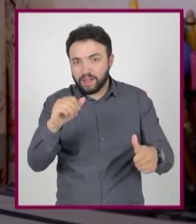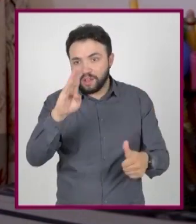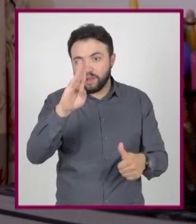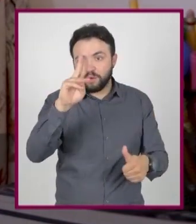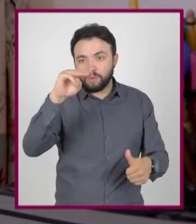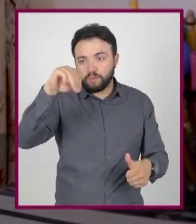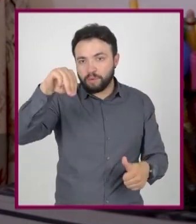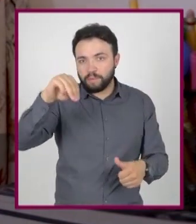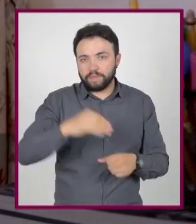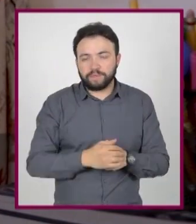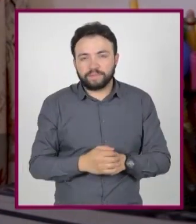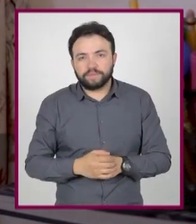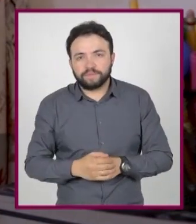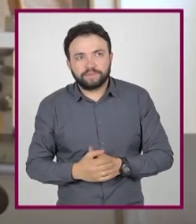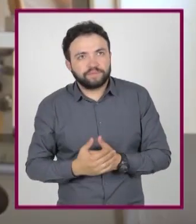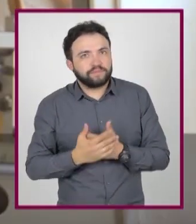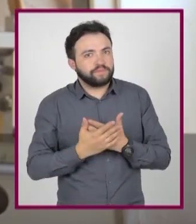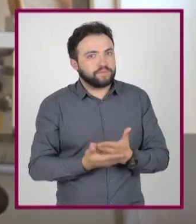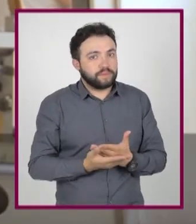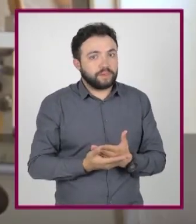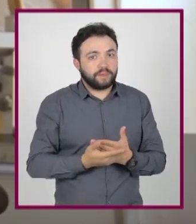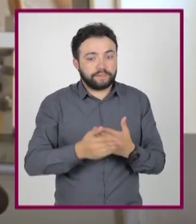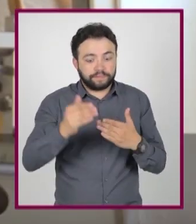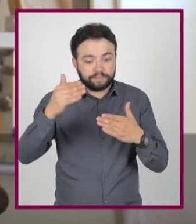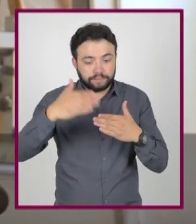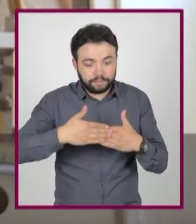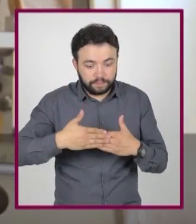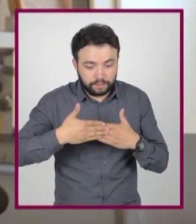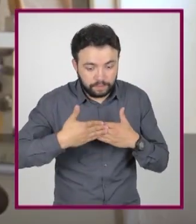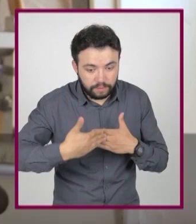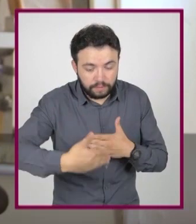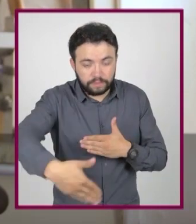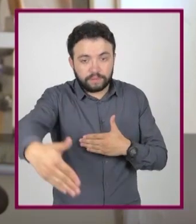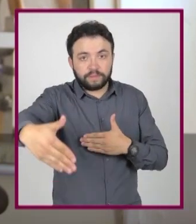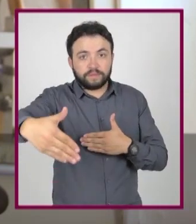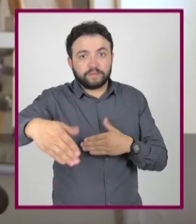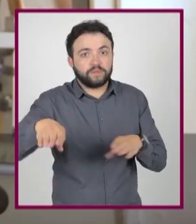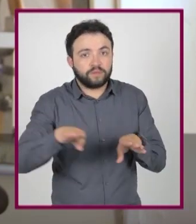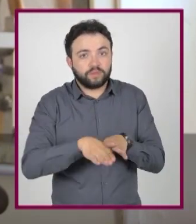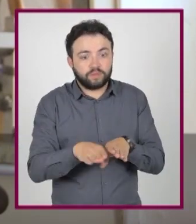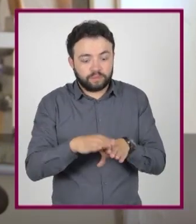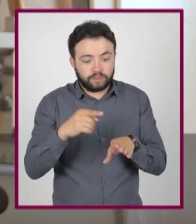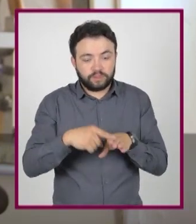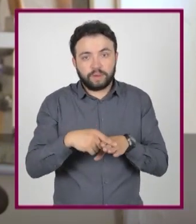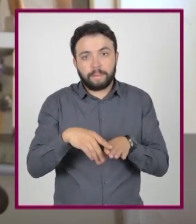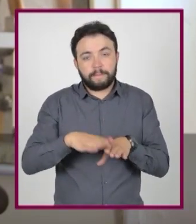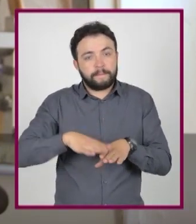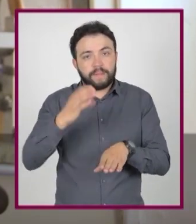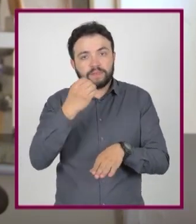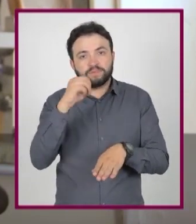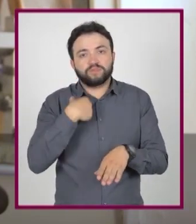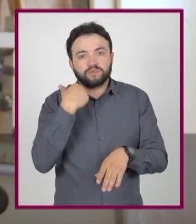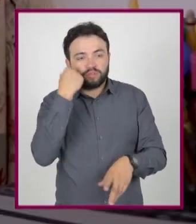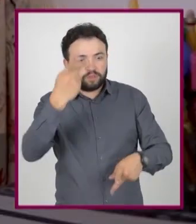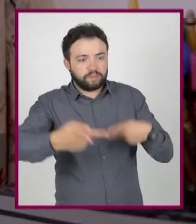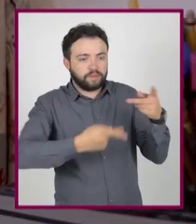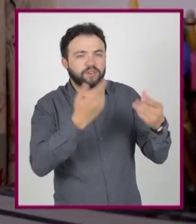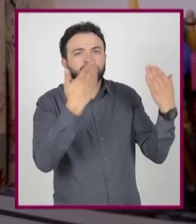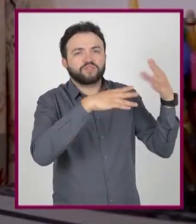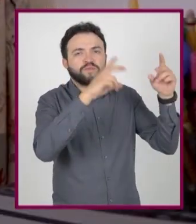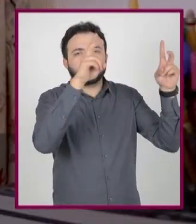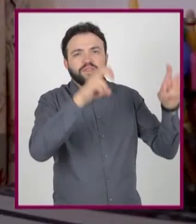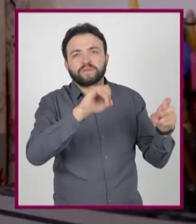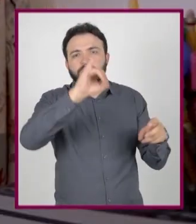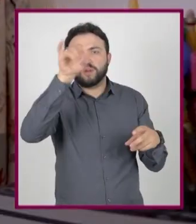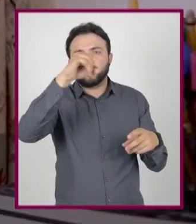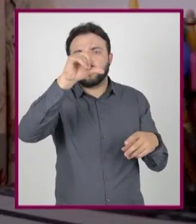no entenderíamos qué es el boom, ¿cierto? Pues partiendo de que vamos a hablar de lo más obvio, hablaría de Julio Cortázar. ¿Por